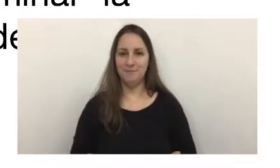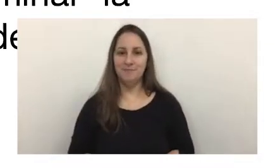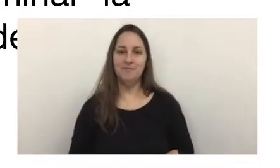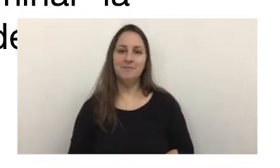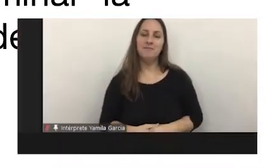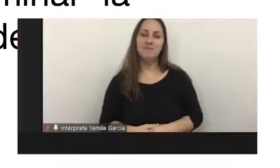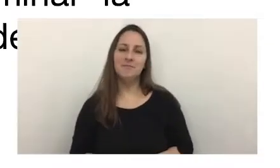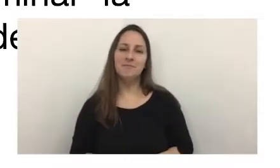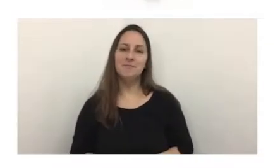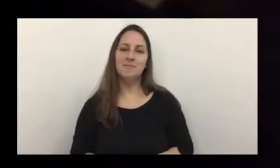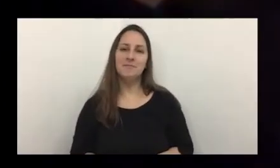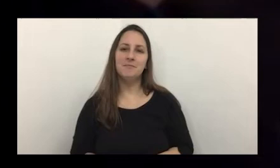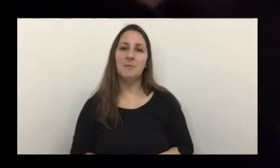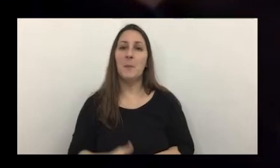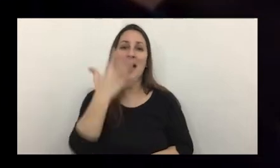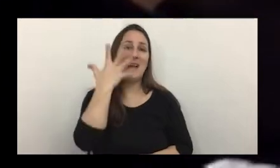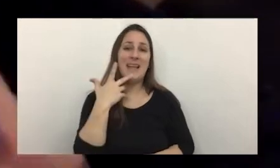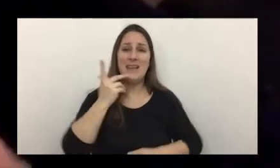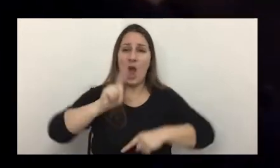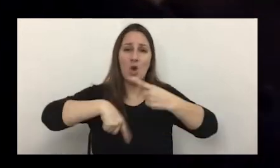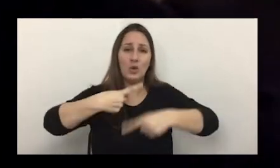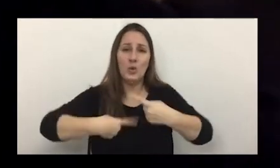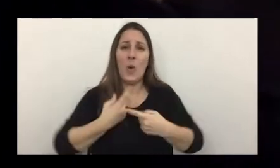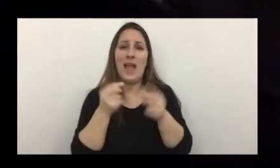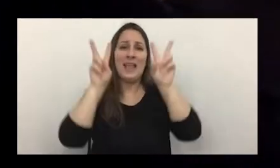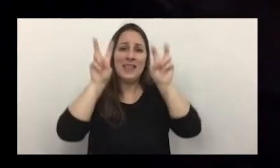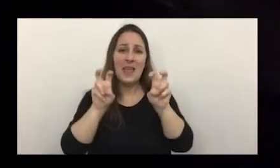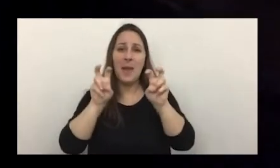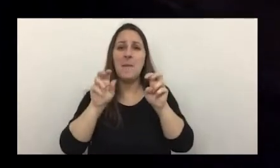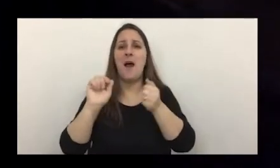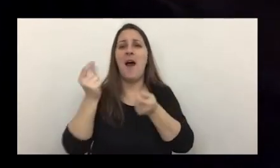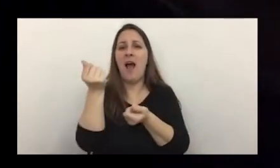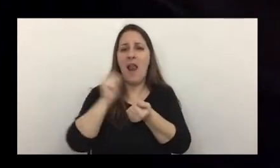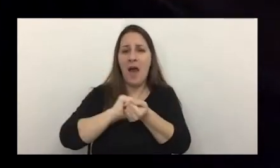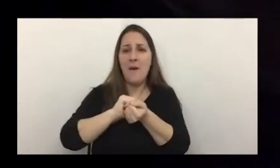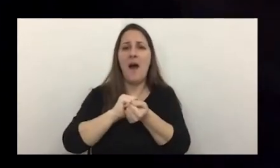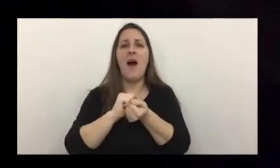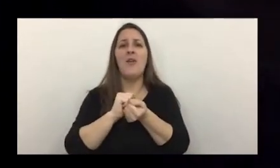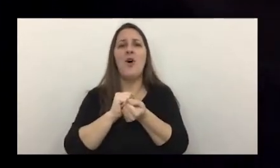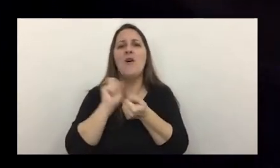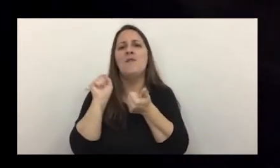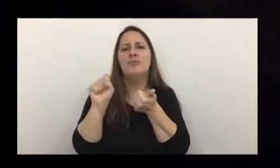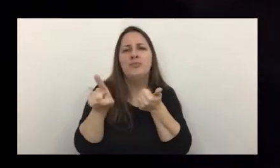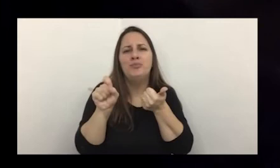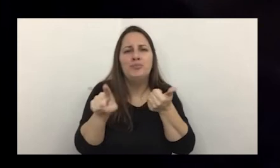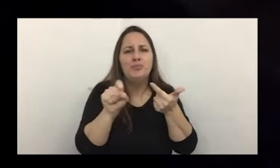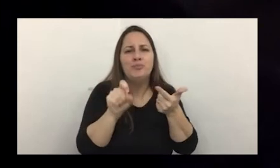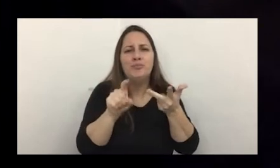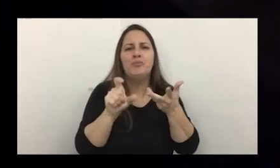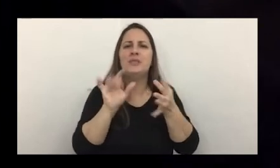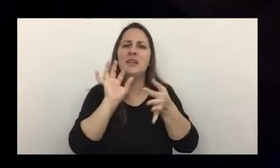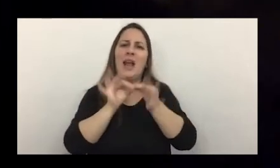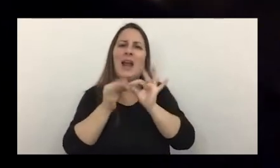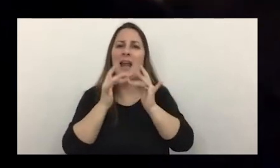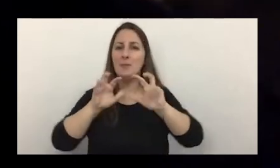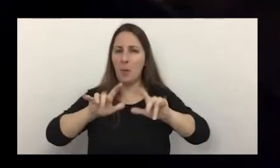me encantaría poder seguir y avanzar en lo que se refiere al lavado de activos y a las características de las criptomonedas